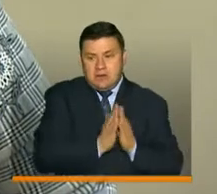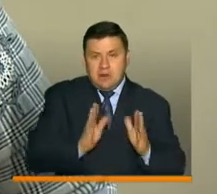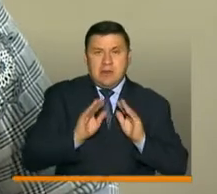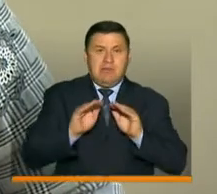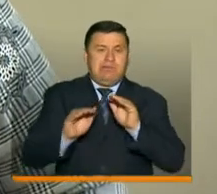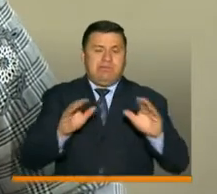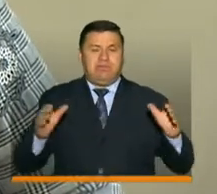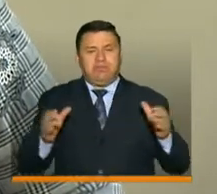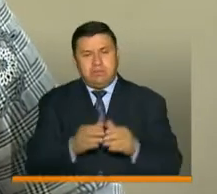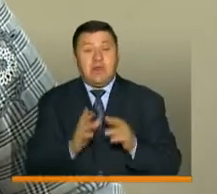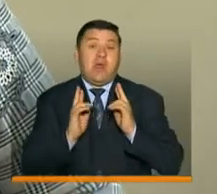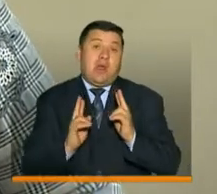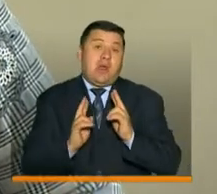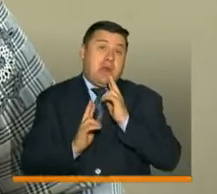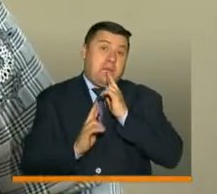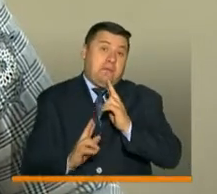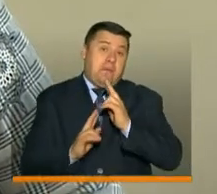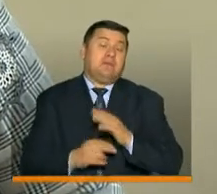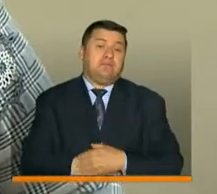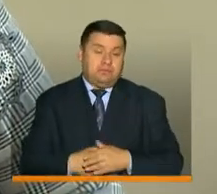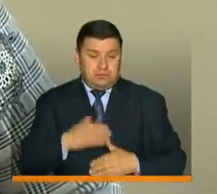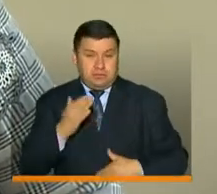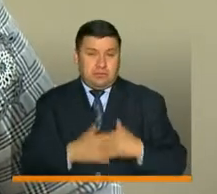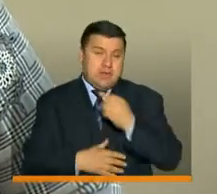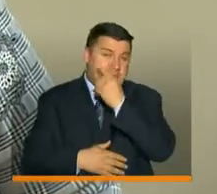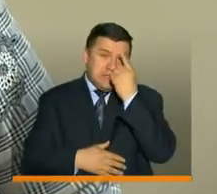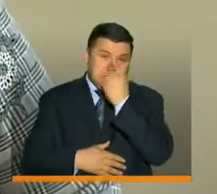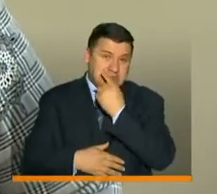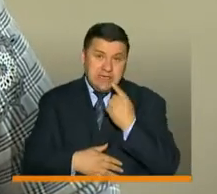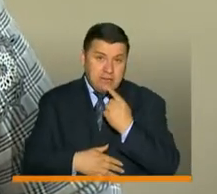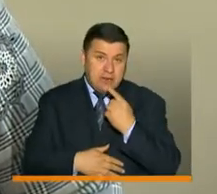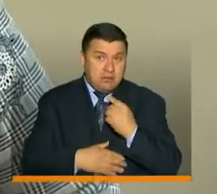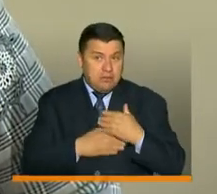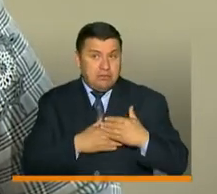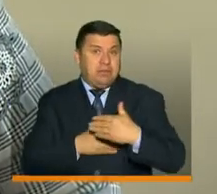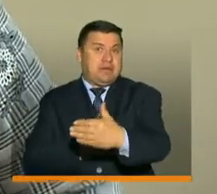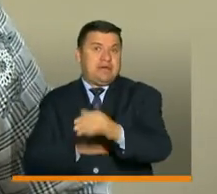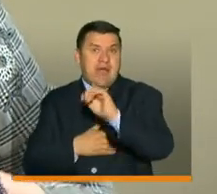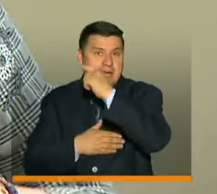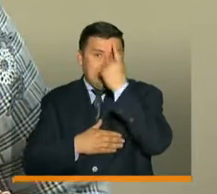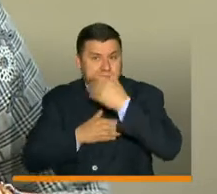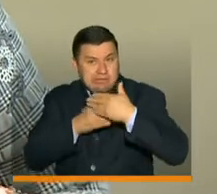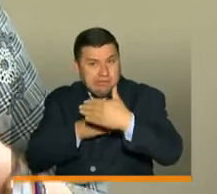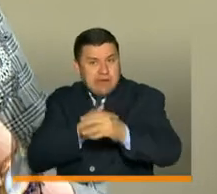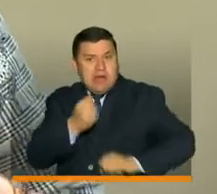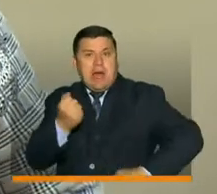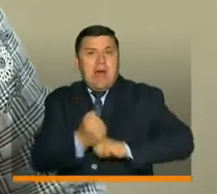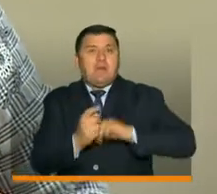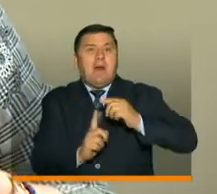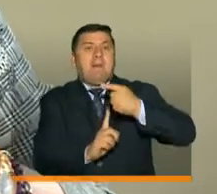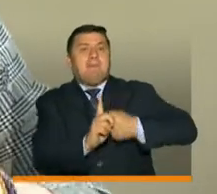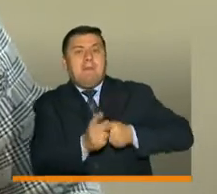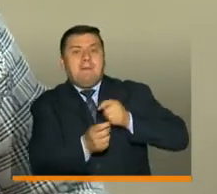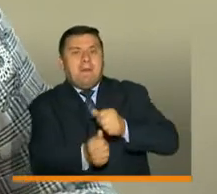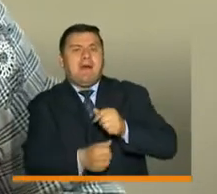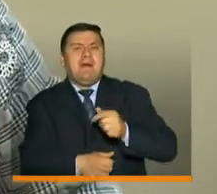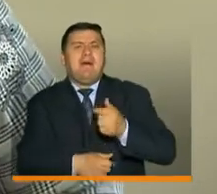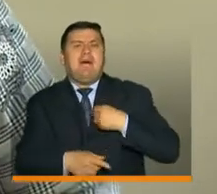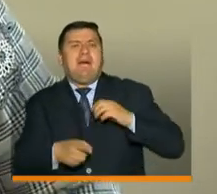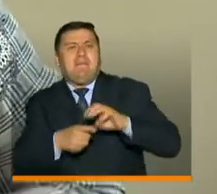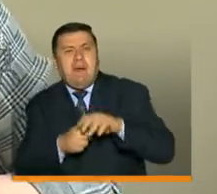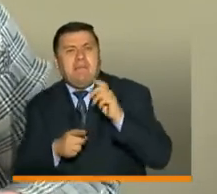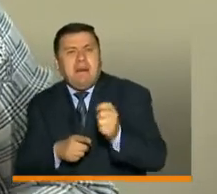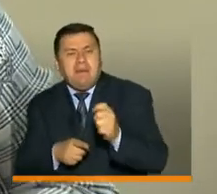la convocatoria. Esperamos dar resultados comienzos de septiembre, donde el presidente recibirá apoyo para lo que eran las mensualidades de la pensión